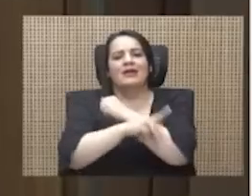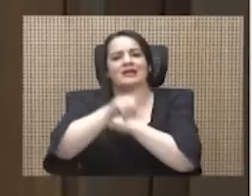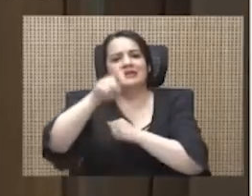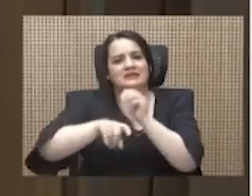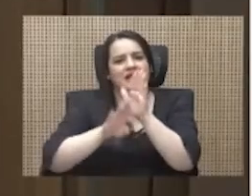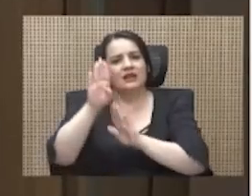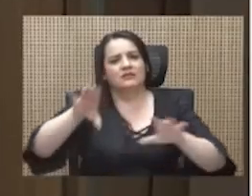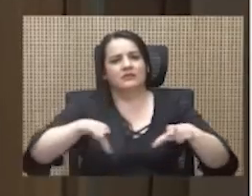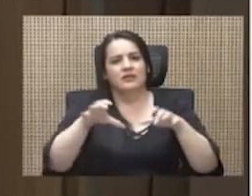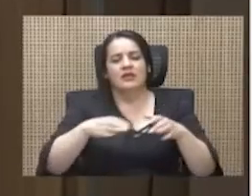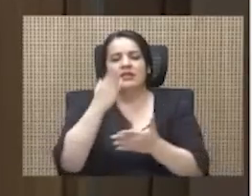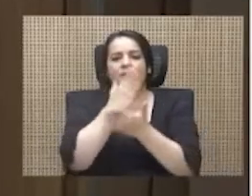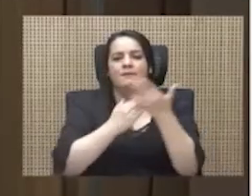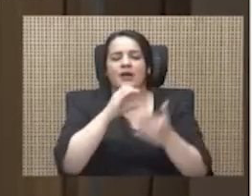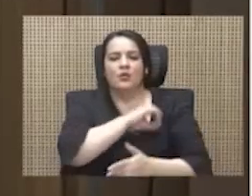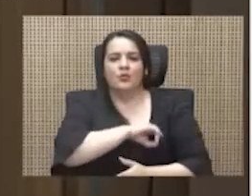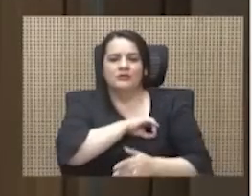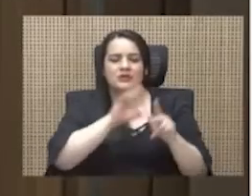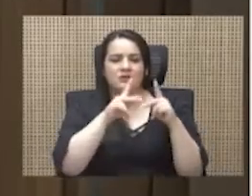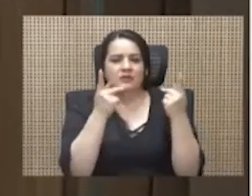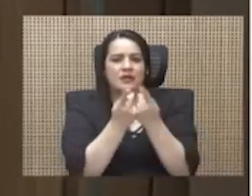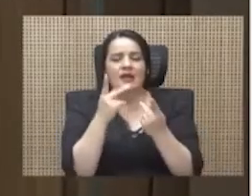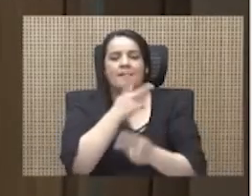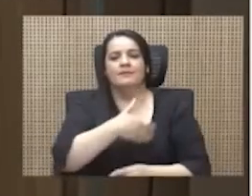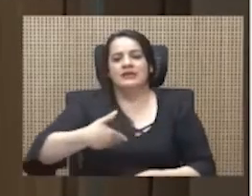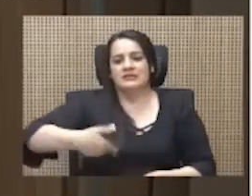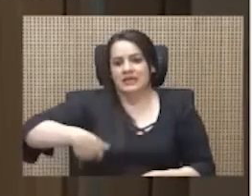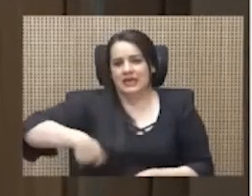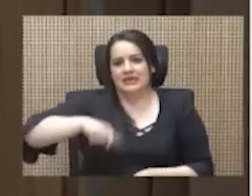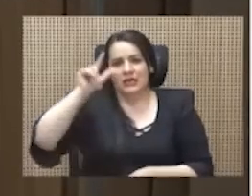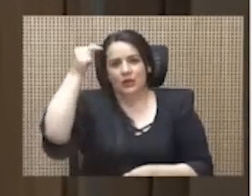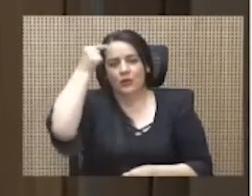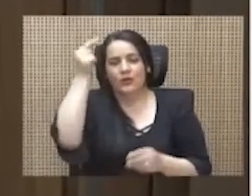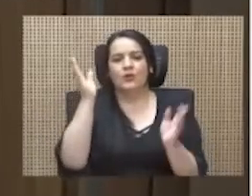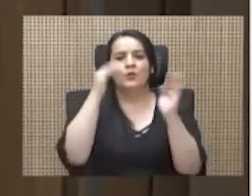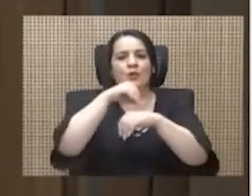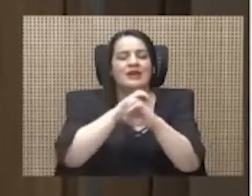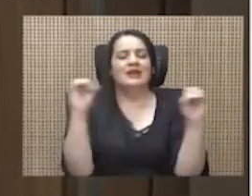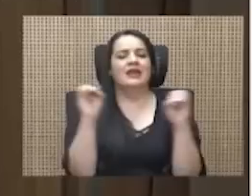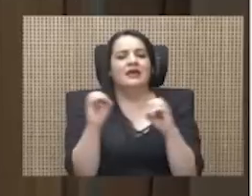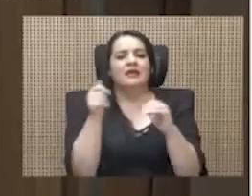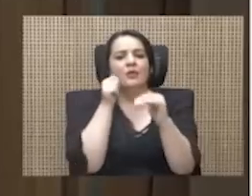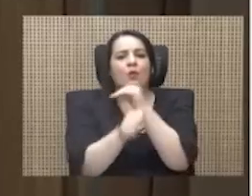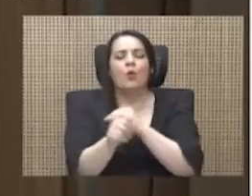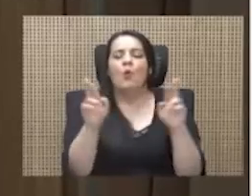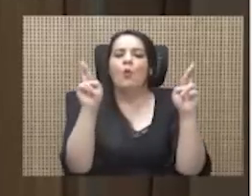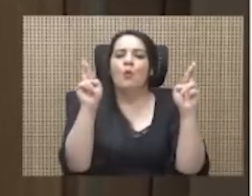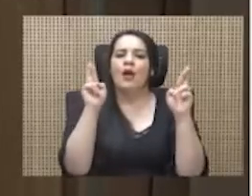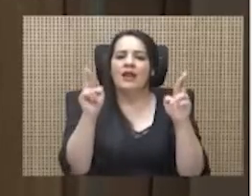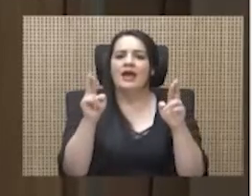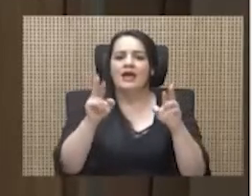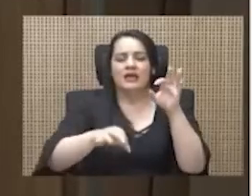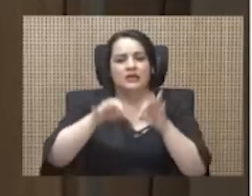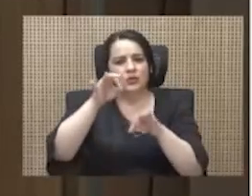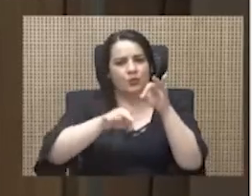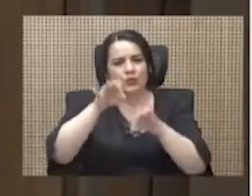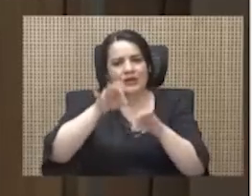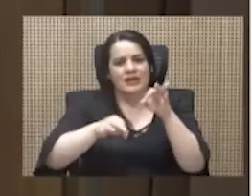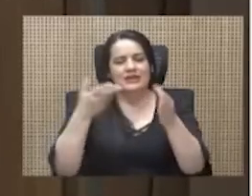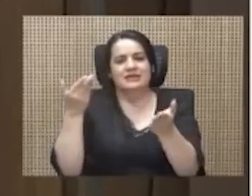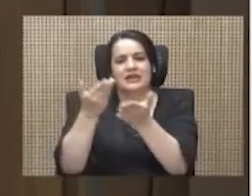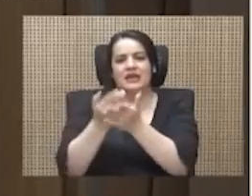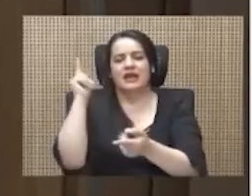oficialista del gobierno y del presidente de la República no hay nada que ocultar. Ojalá que los tribunales lleguen hasta las